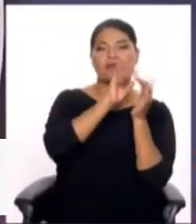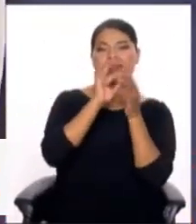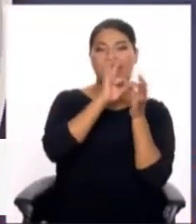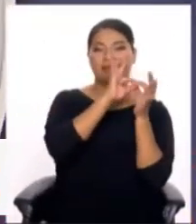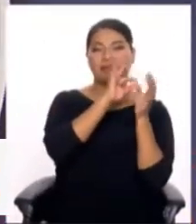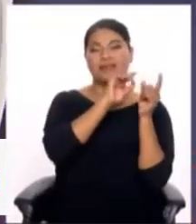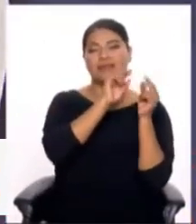próxima, Tupananchis Cama.